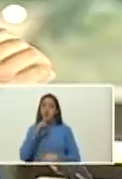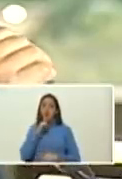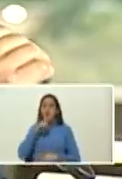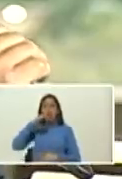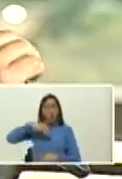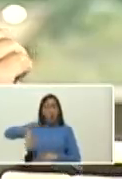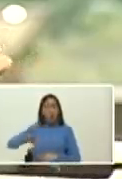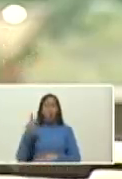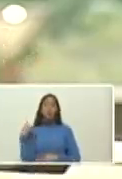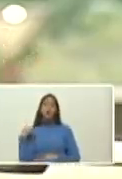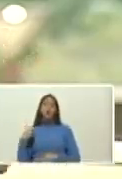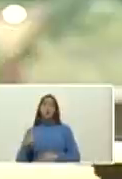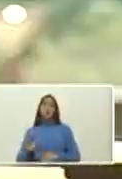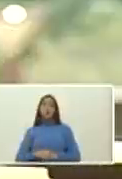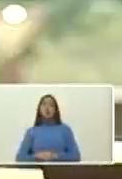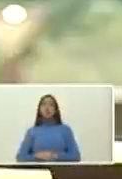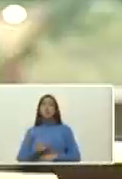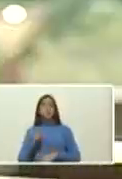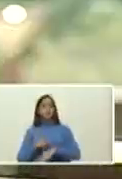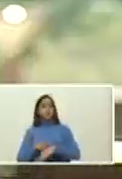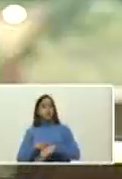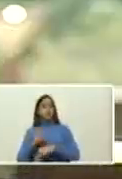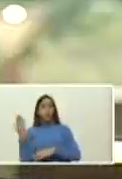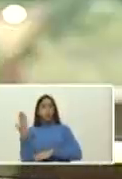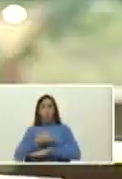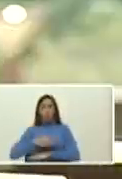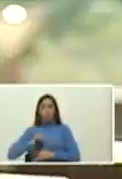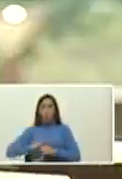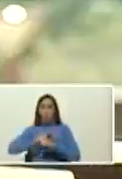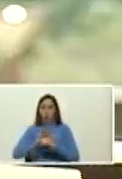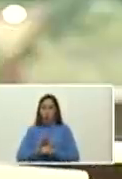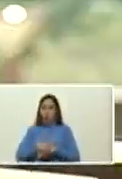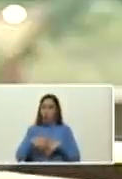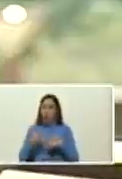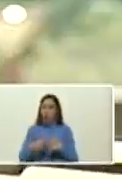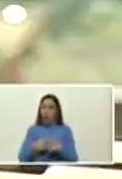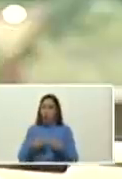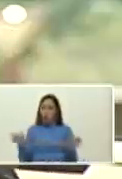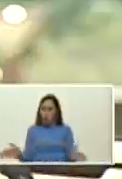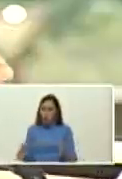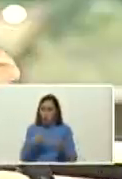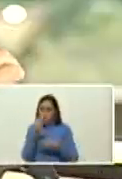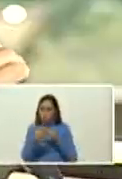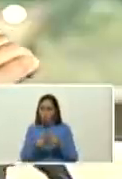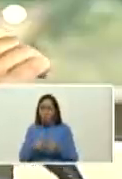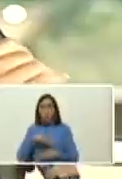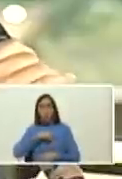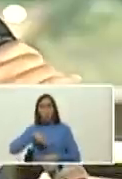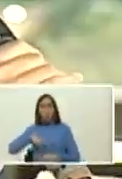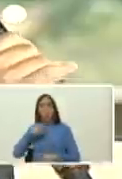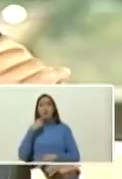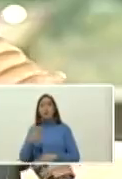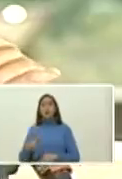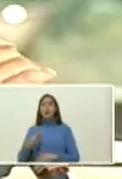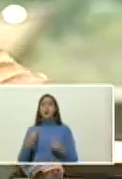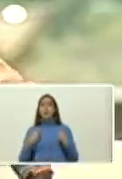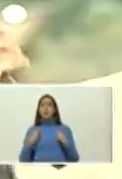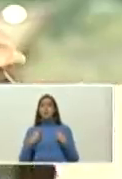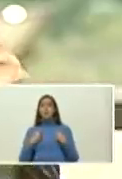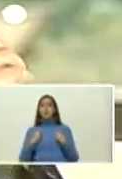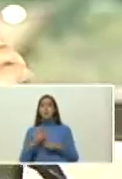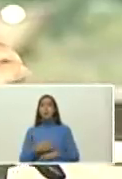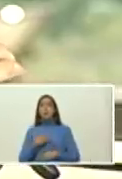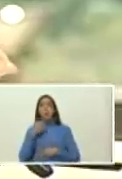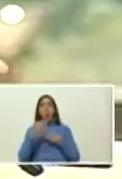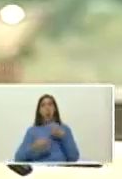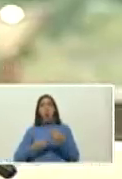pueblo venezolano en estos tiempos de bloqueo y de pandemia hay motivos para decir que está viva plenamente la